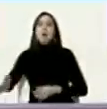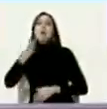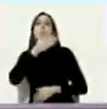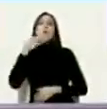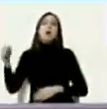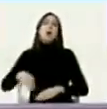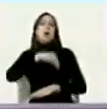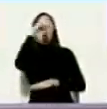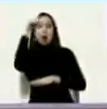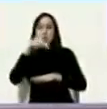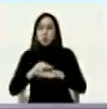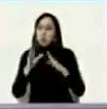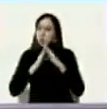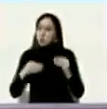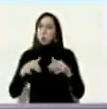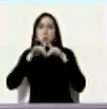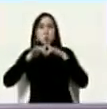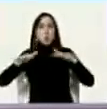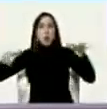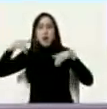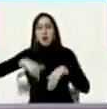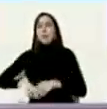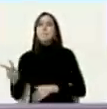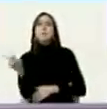productiva diversificada de Venezuela